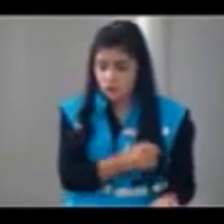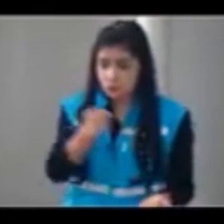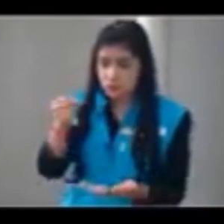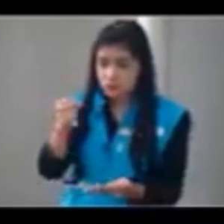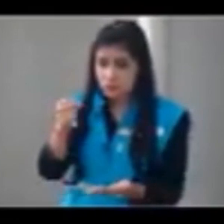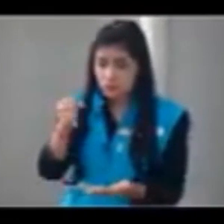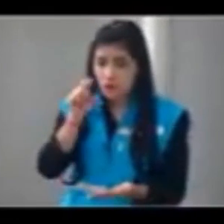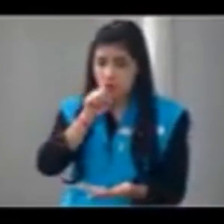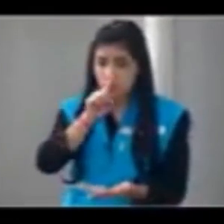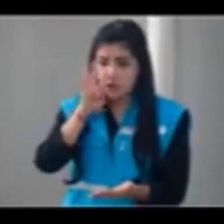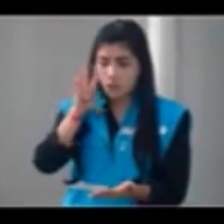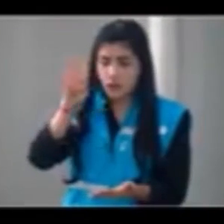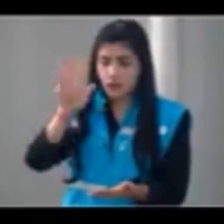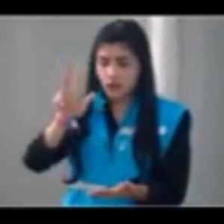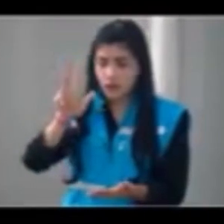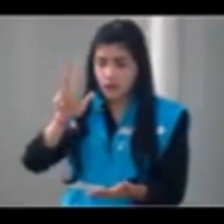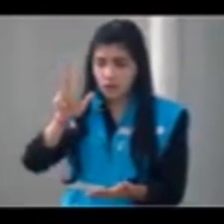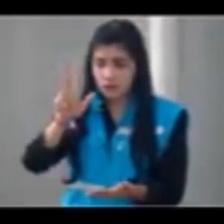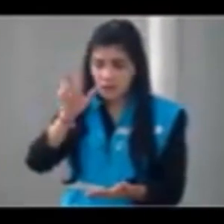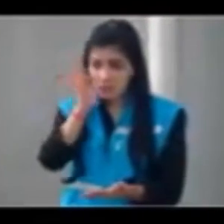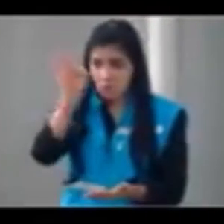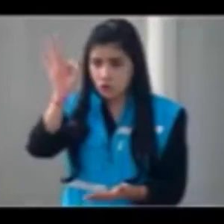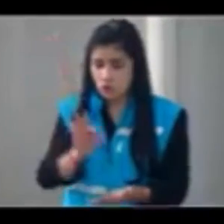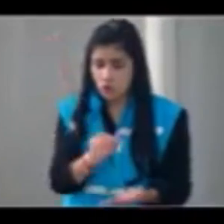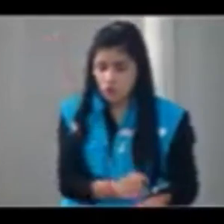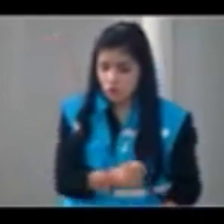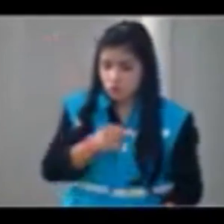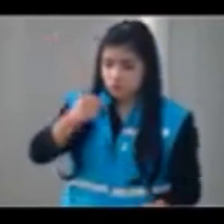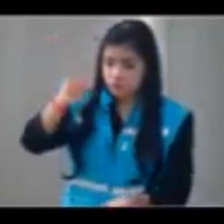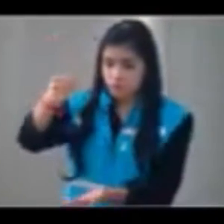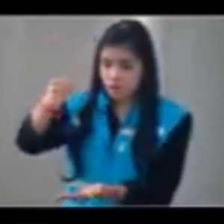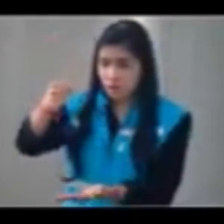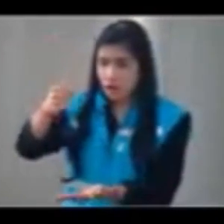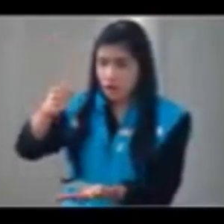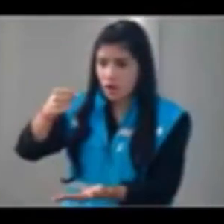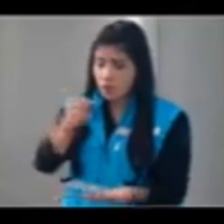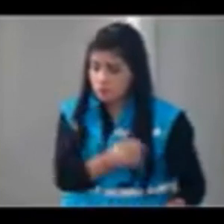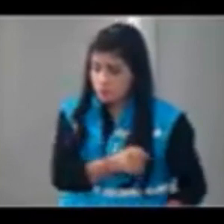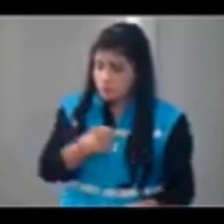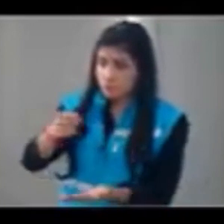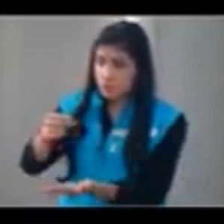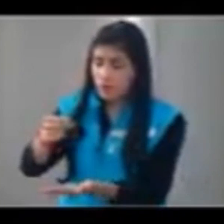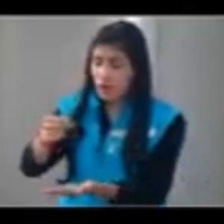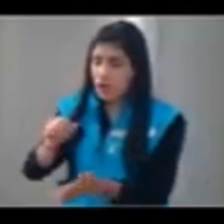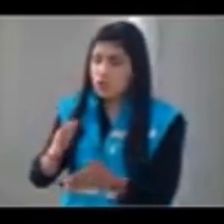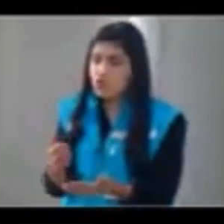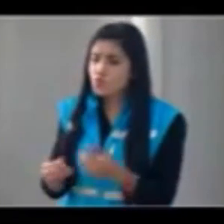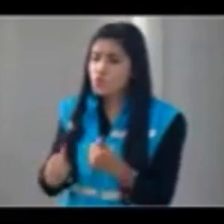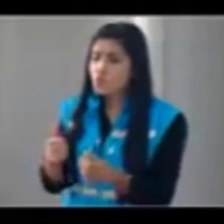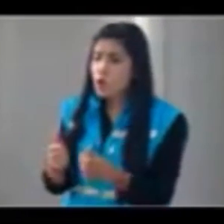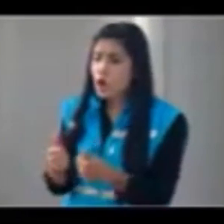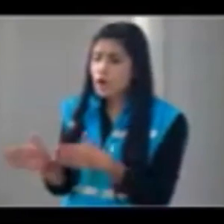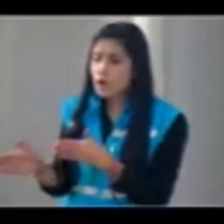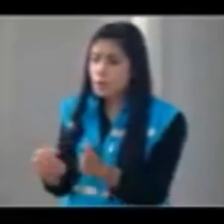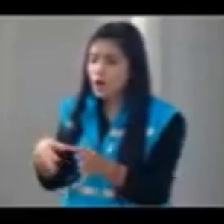% las transferencias del municipio al canal entonces la pregunta es si le aumentaron la plata a Telemedellín en 143% pues ¿cuál es el verdadero